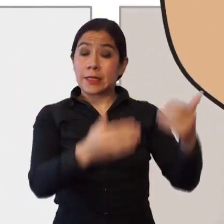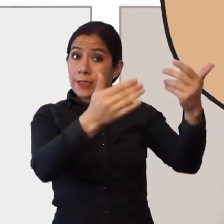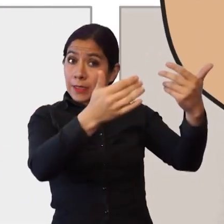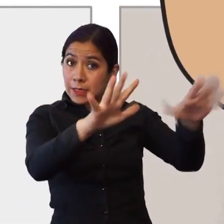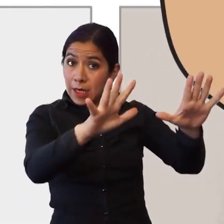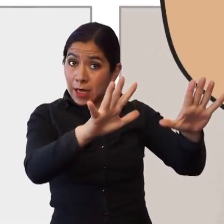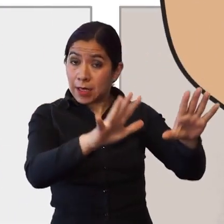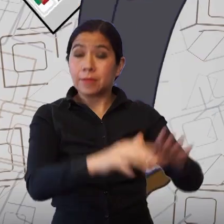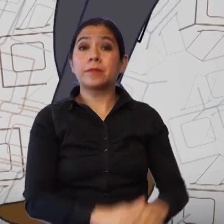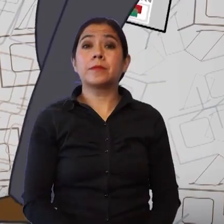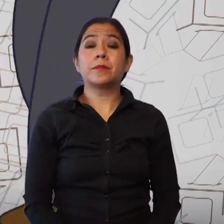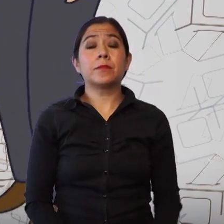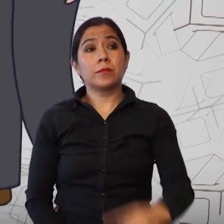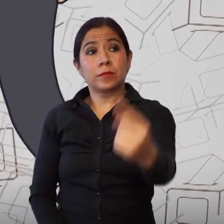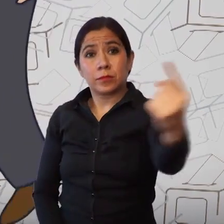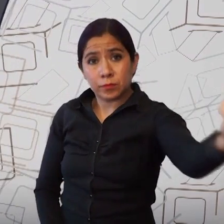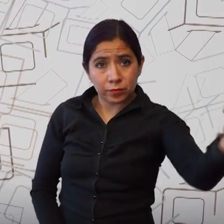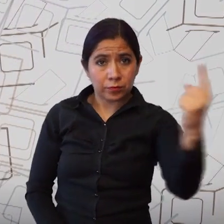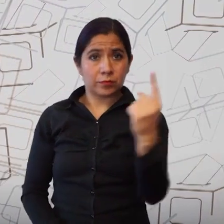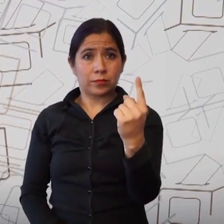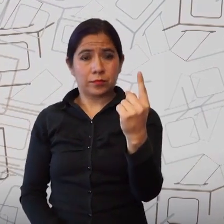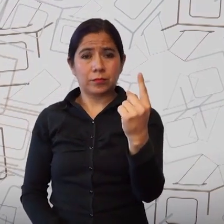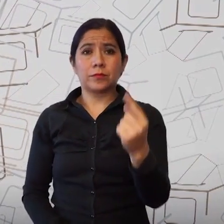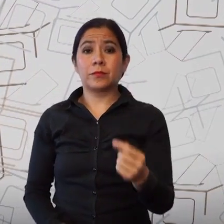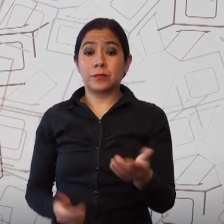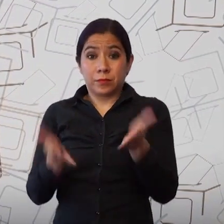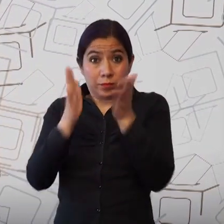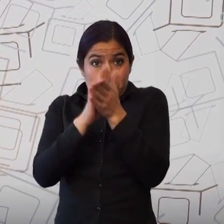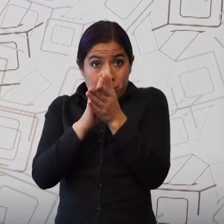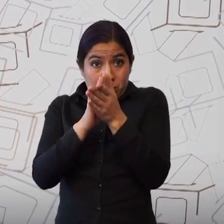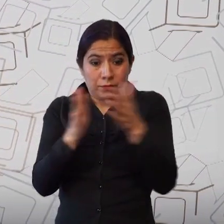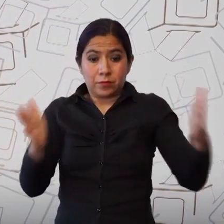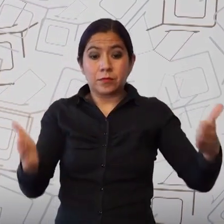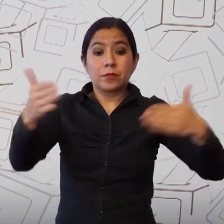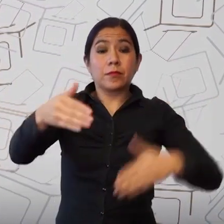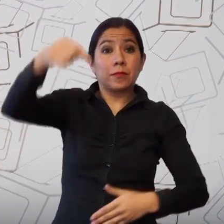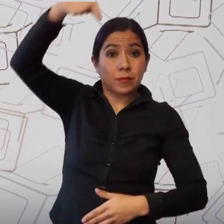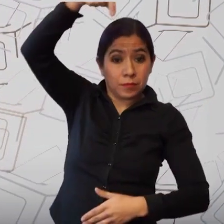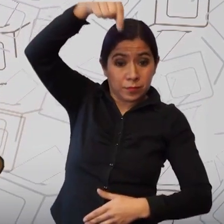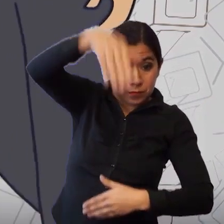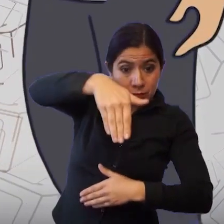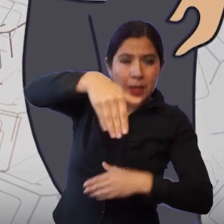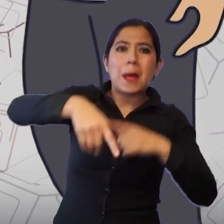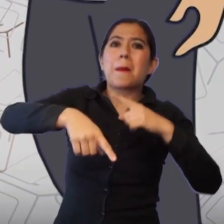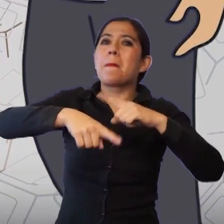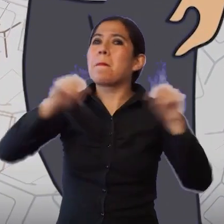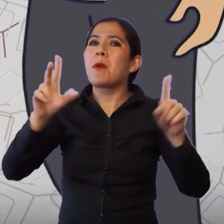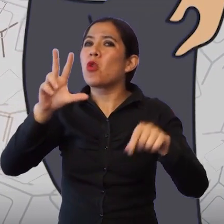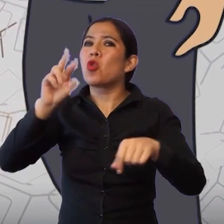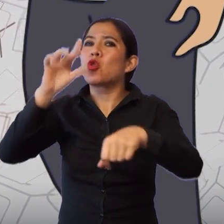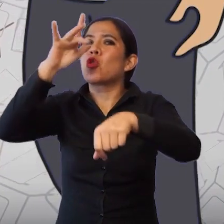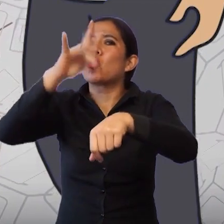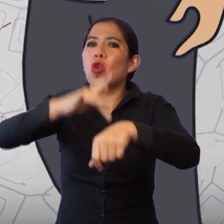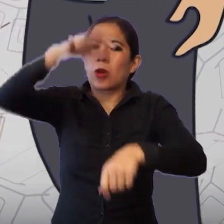personal, saliendo del recinto reservado, depositará la papeleta de sufragio en el ánfora sin